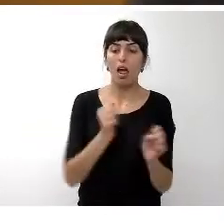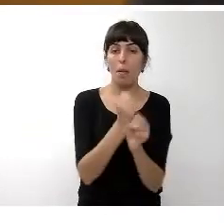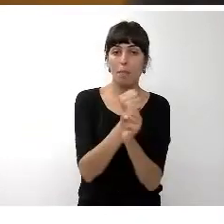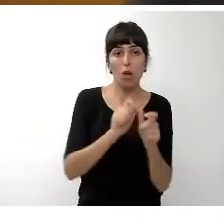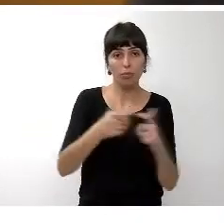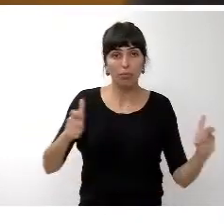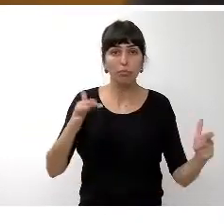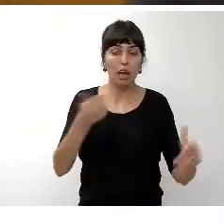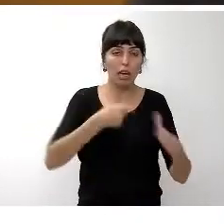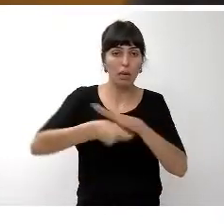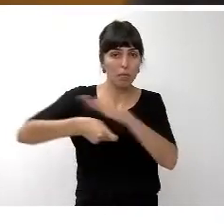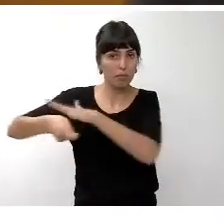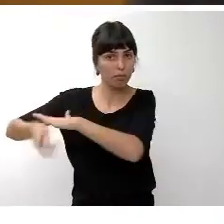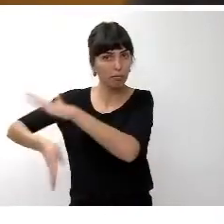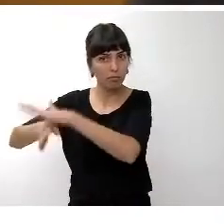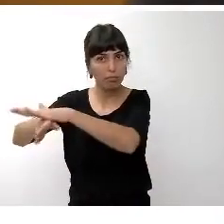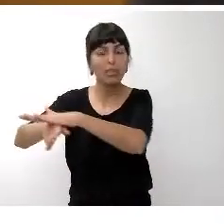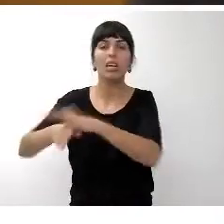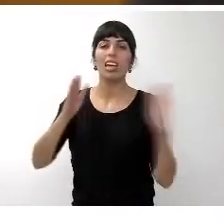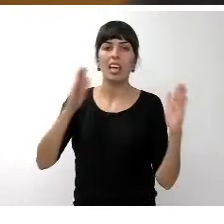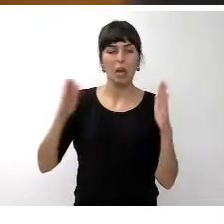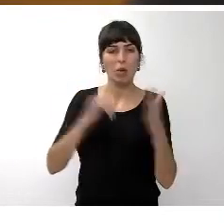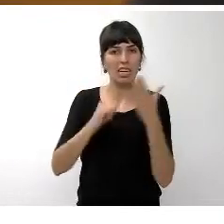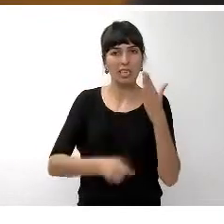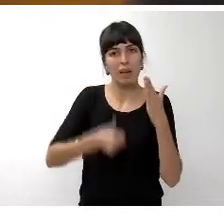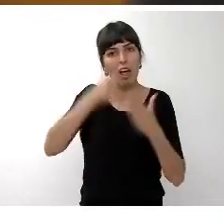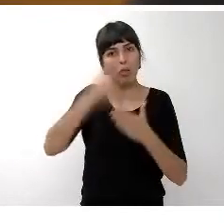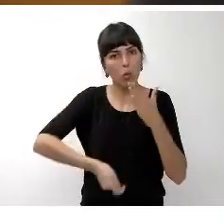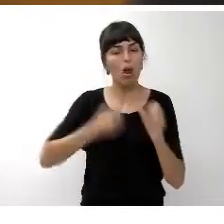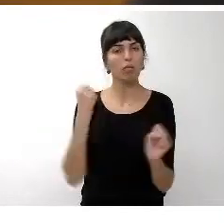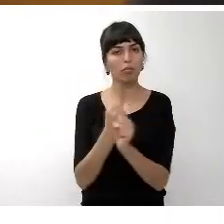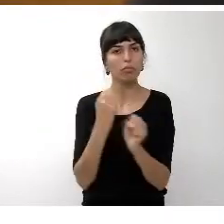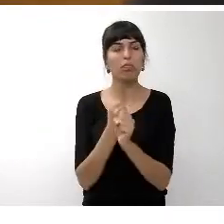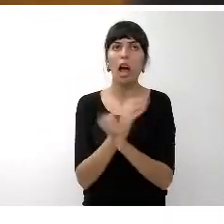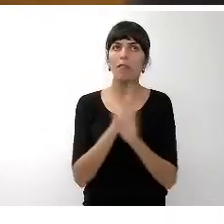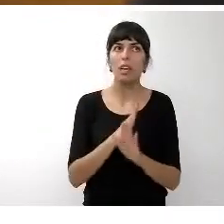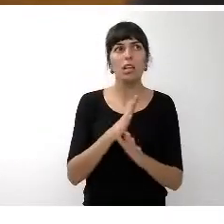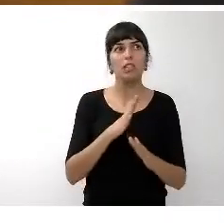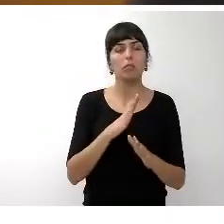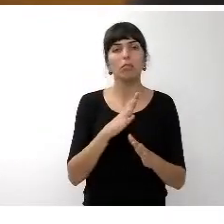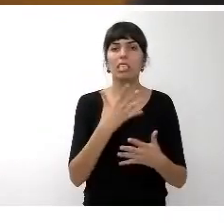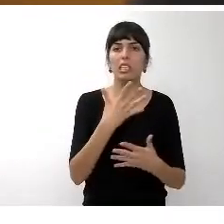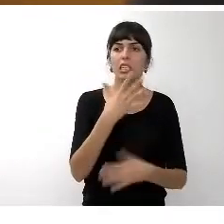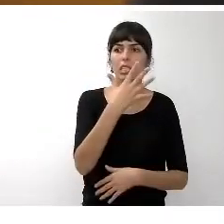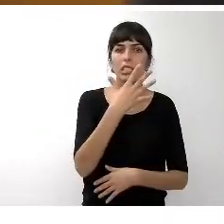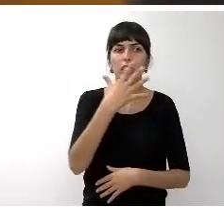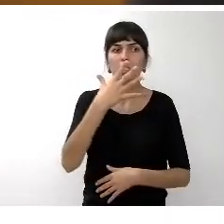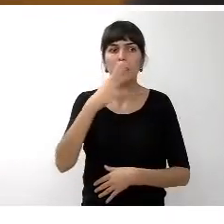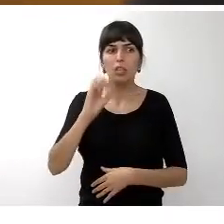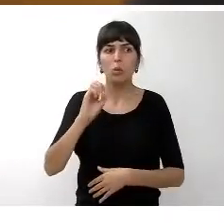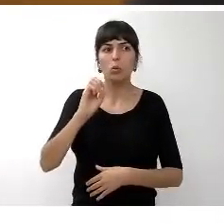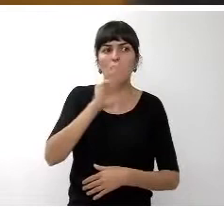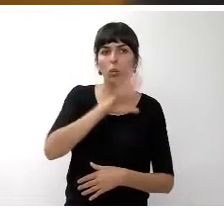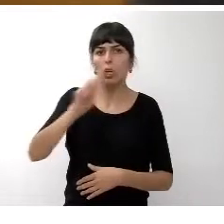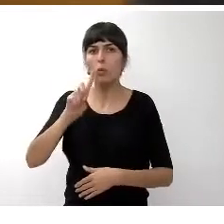ha hecho su tarea los años más duros de la crisis disminuyendo en torno a un 51% su deuda cuando el Estado y las